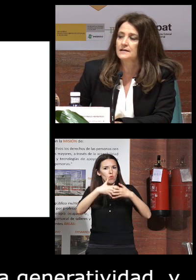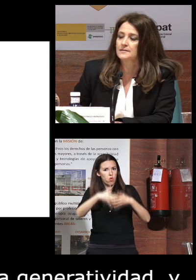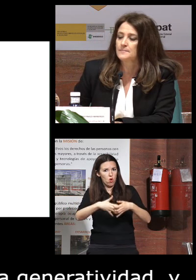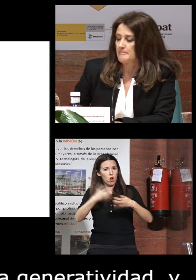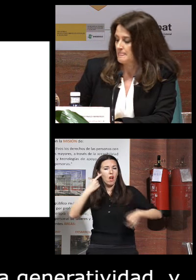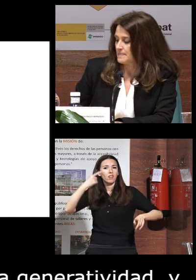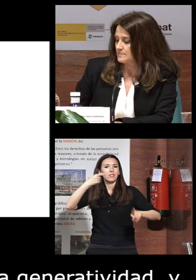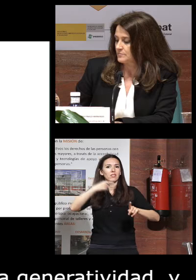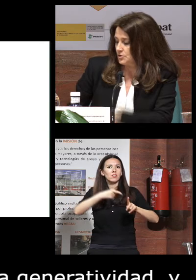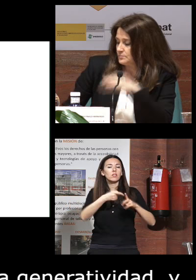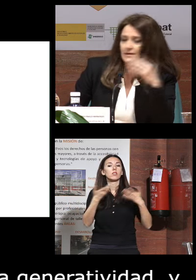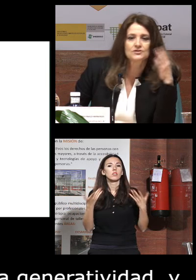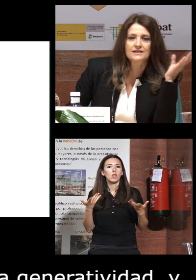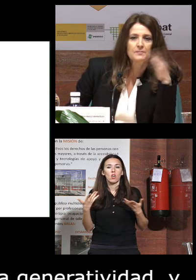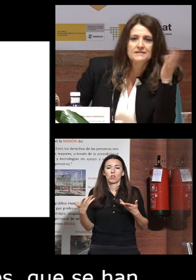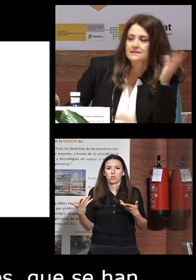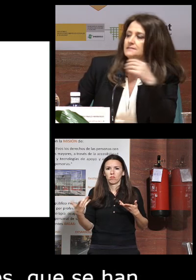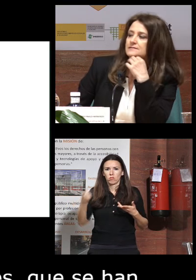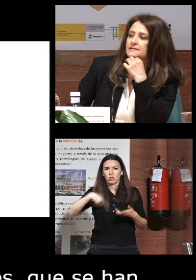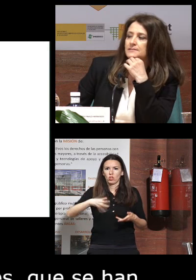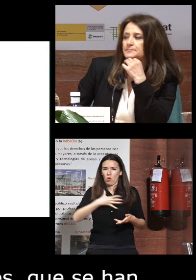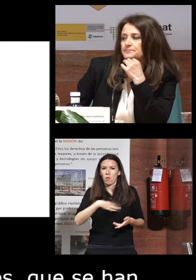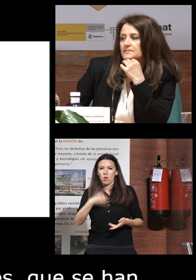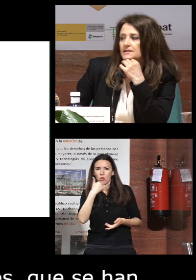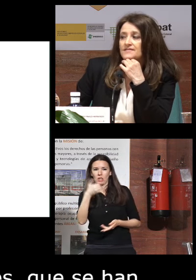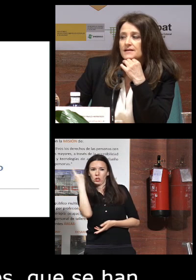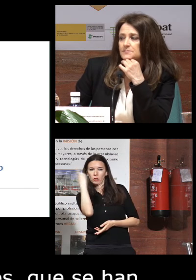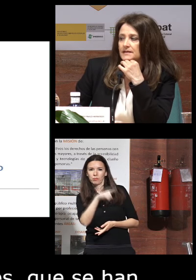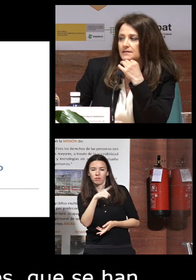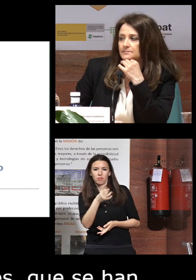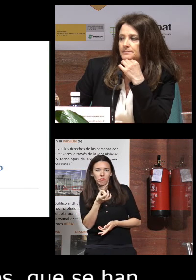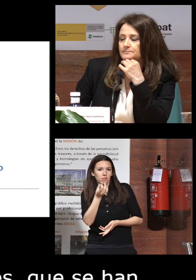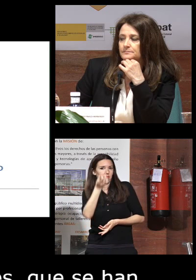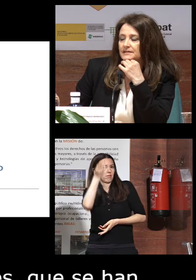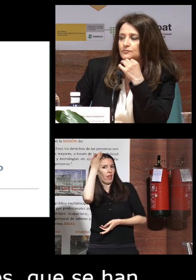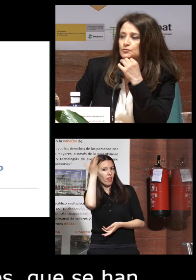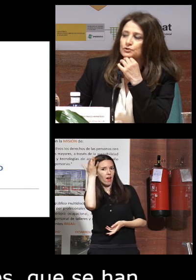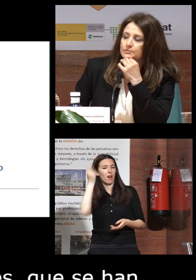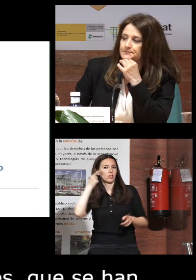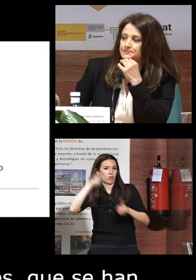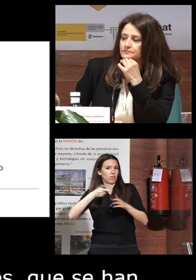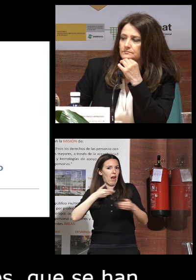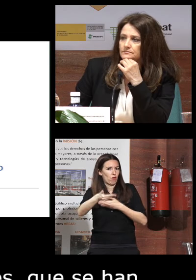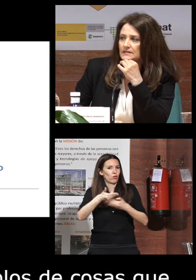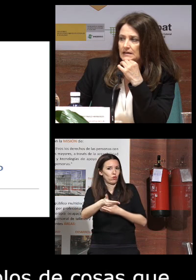que bueno podamos tener pistas e ideas para para futuro